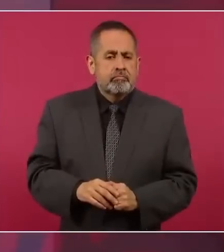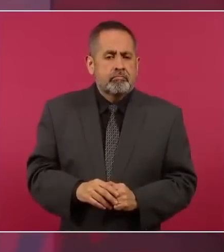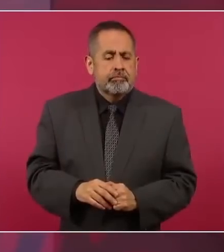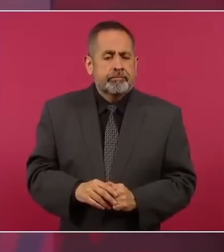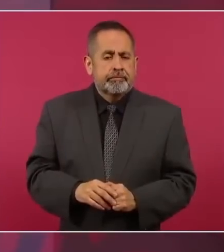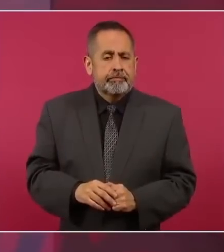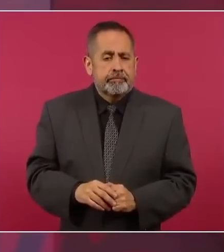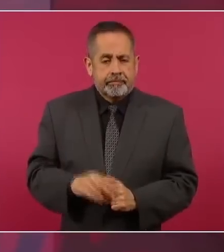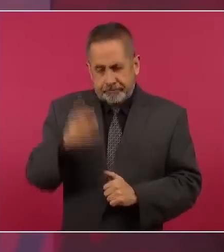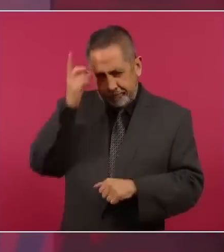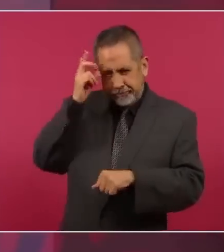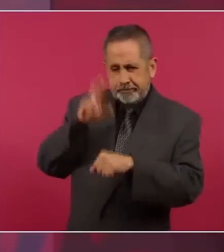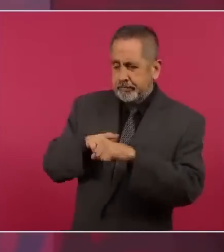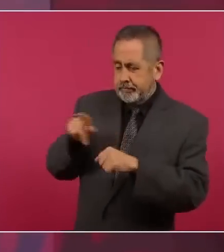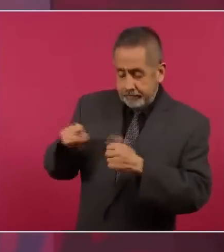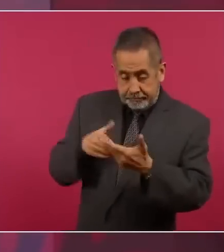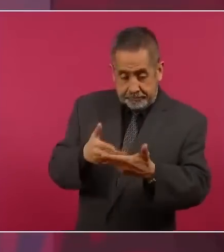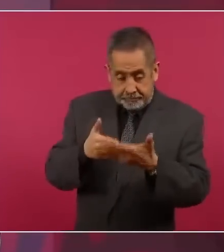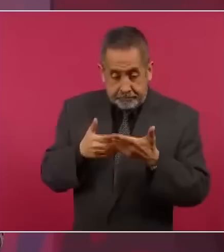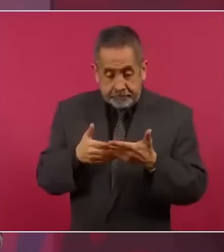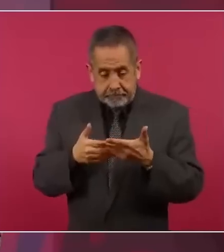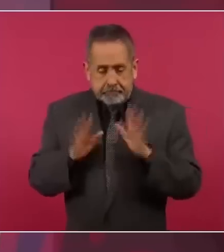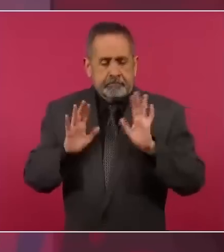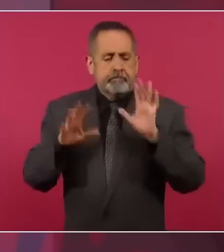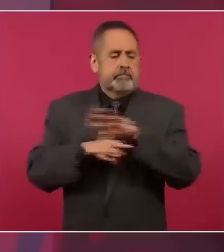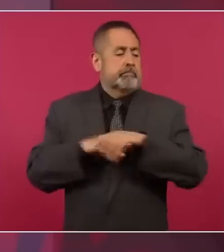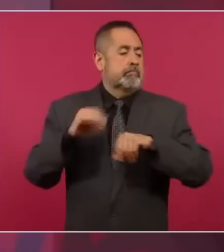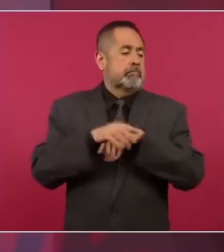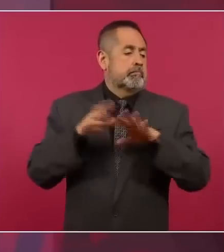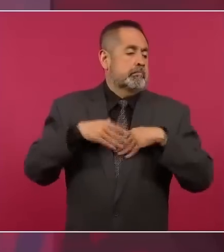a la CEP,